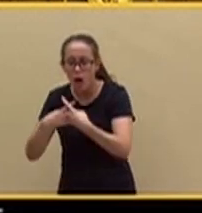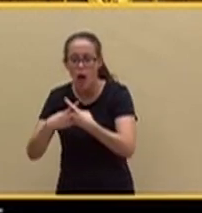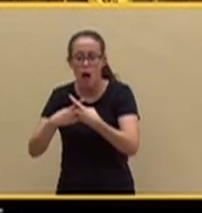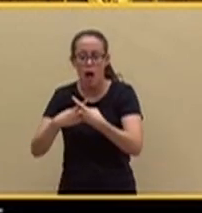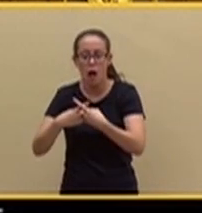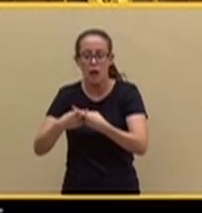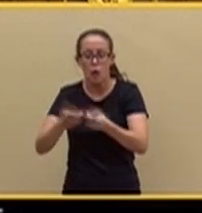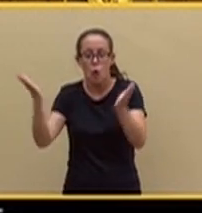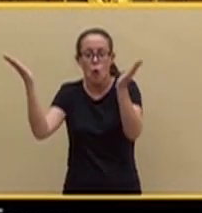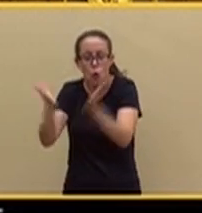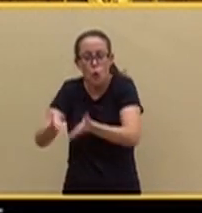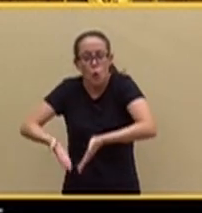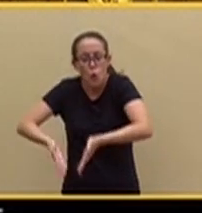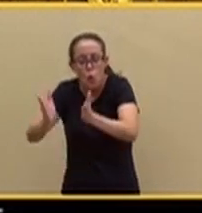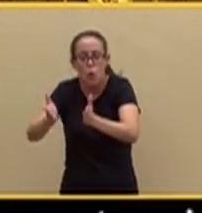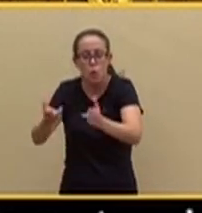Pero también...